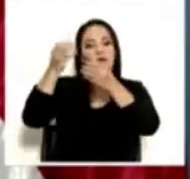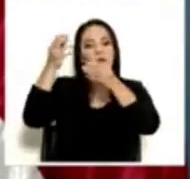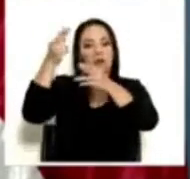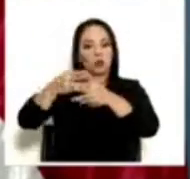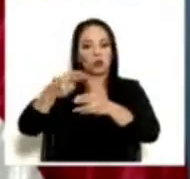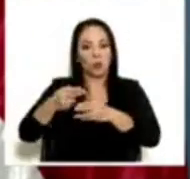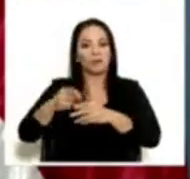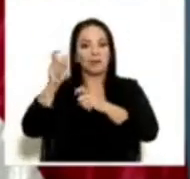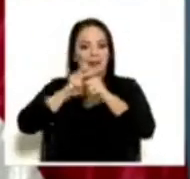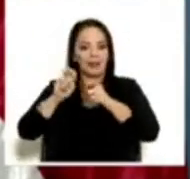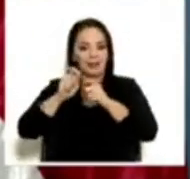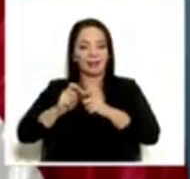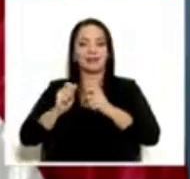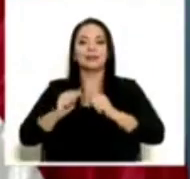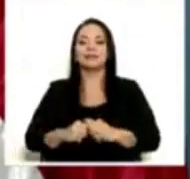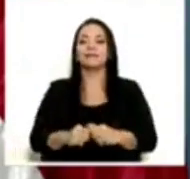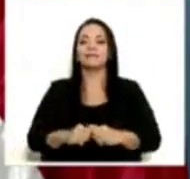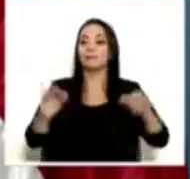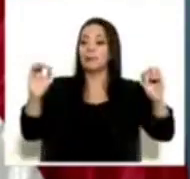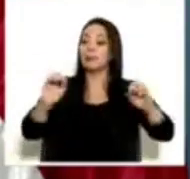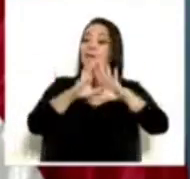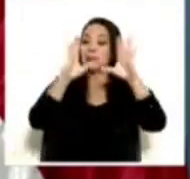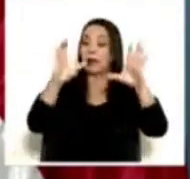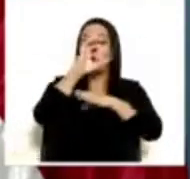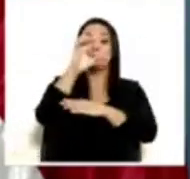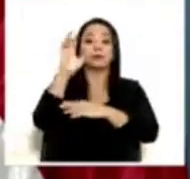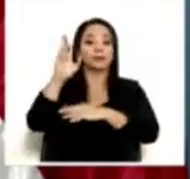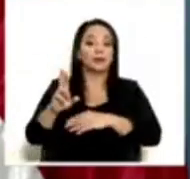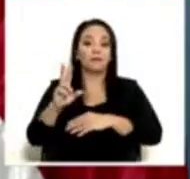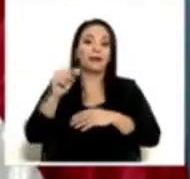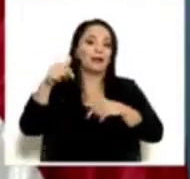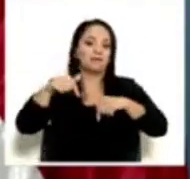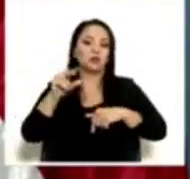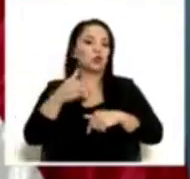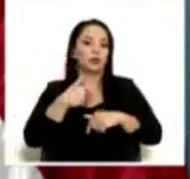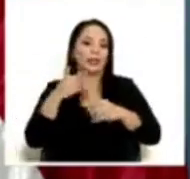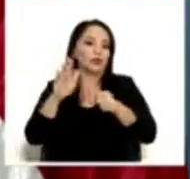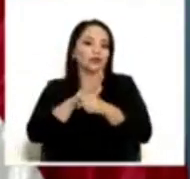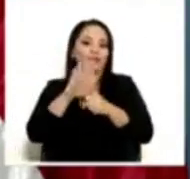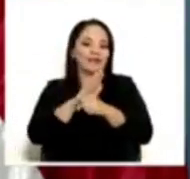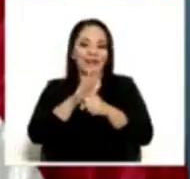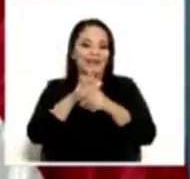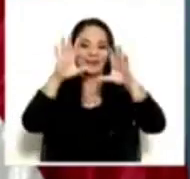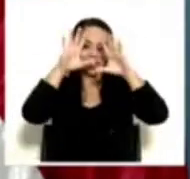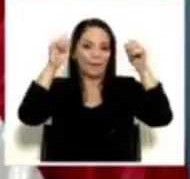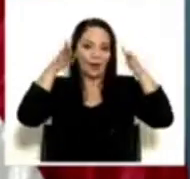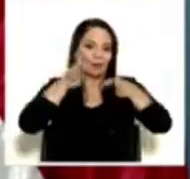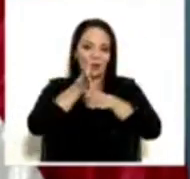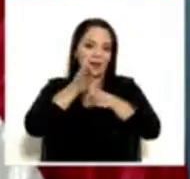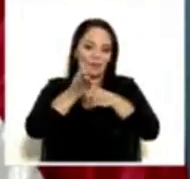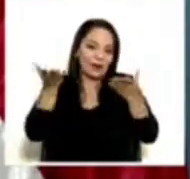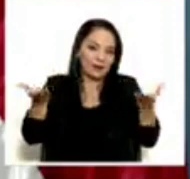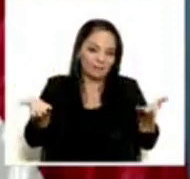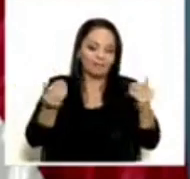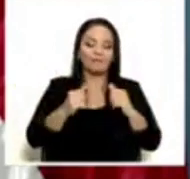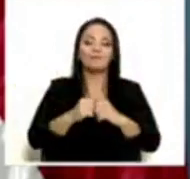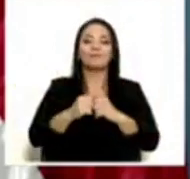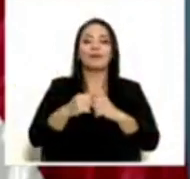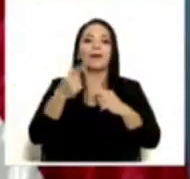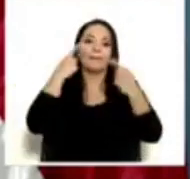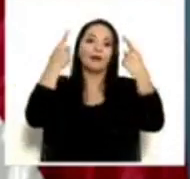sí es claro que Costa Rica no tiene suficientes embajadores de carrera para llenar todas las plazas